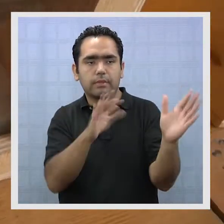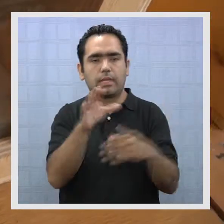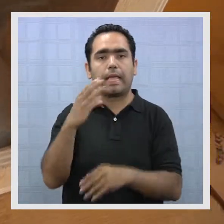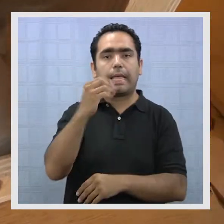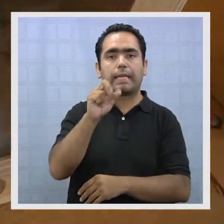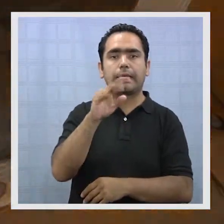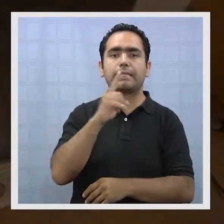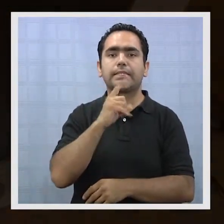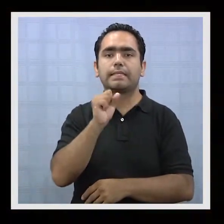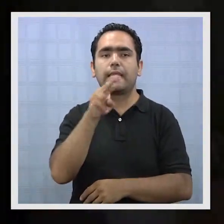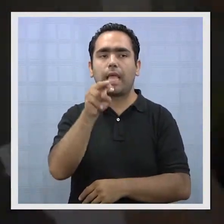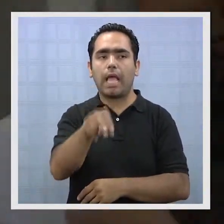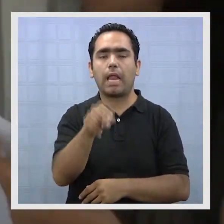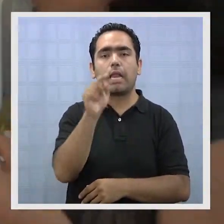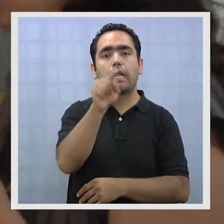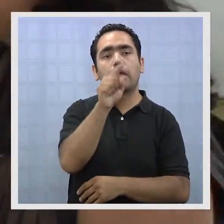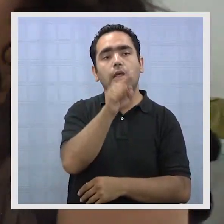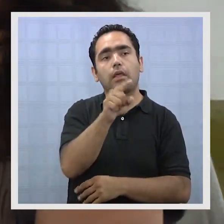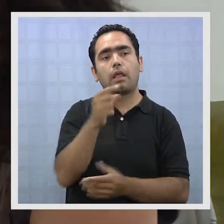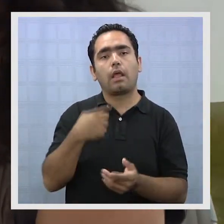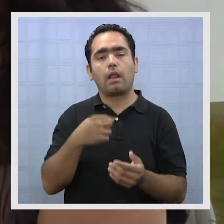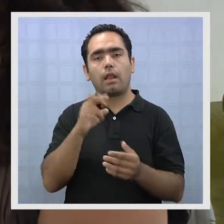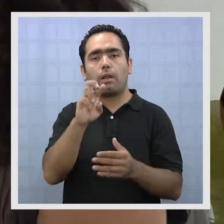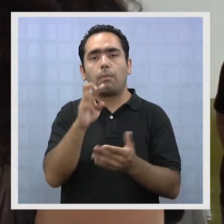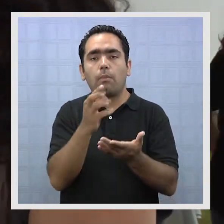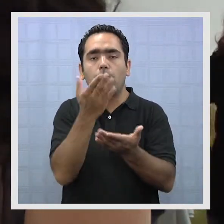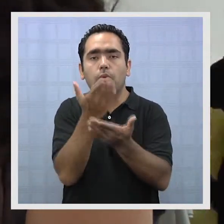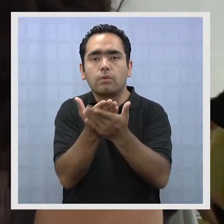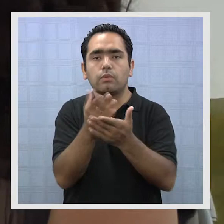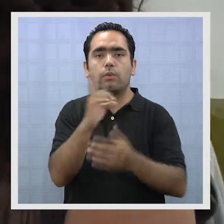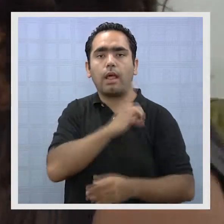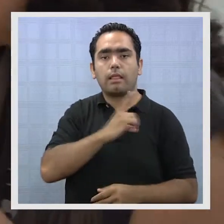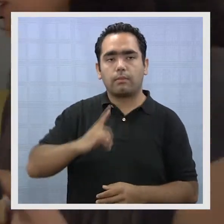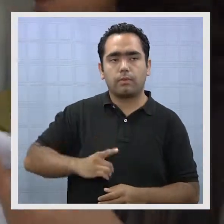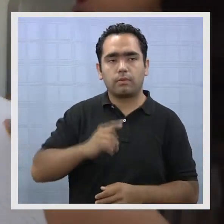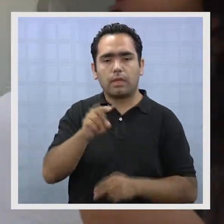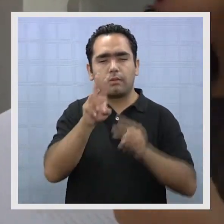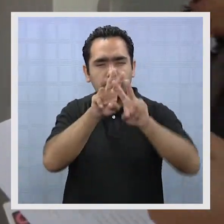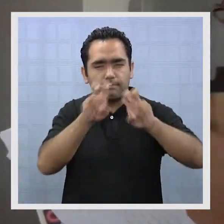sociólogo y aspirante a diputado por el Partido Progresista, analiza este fenómeno.